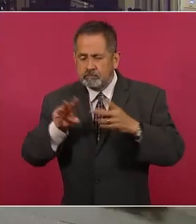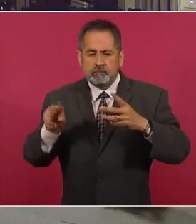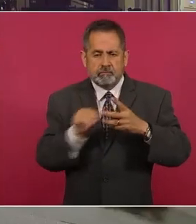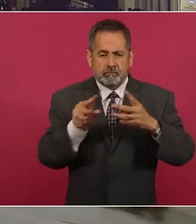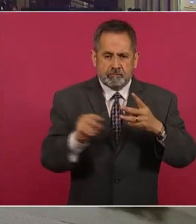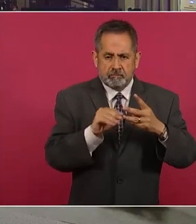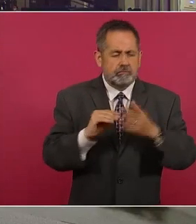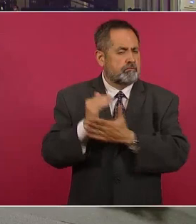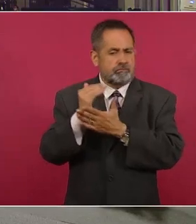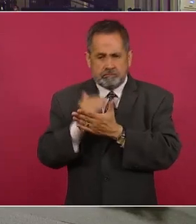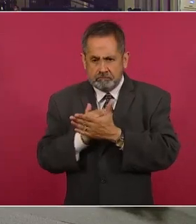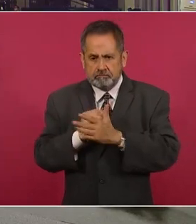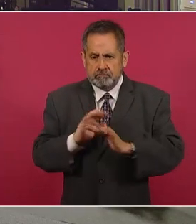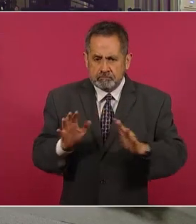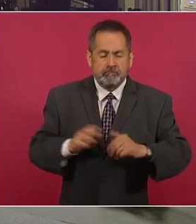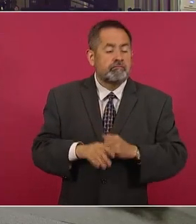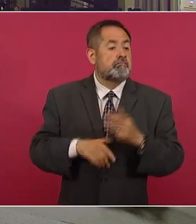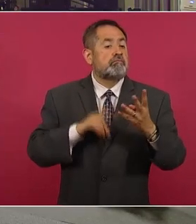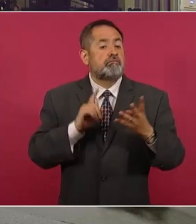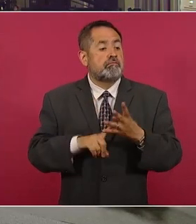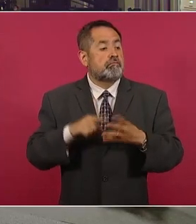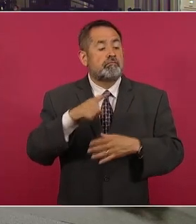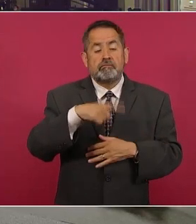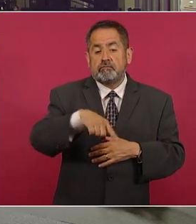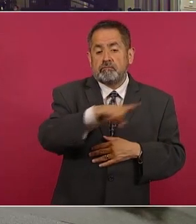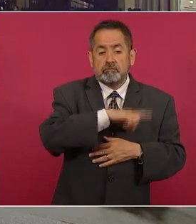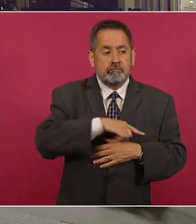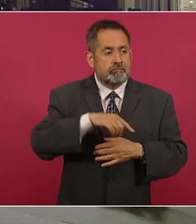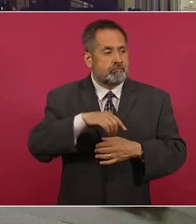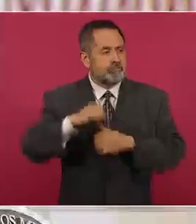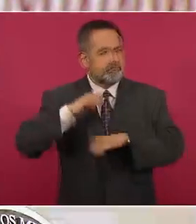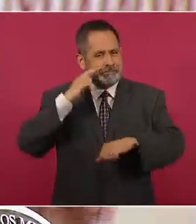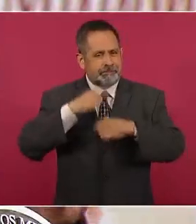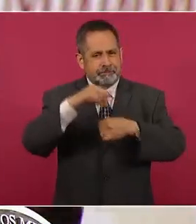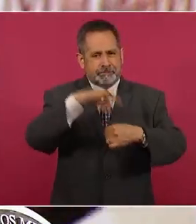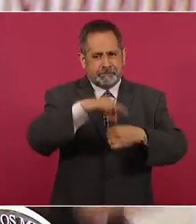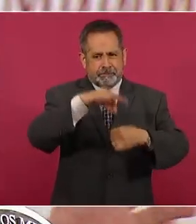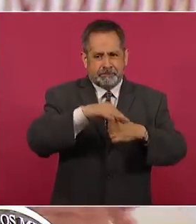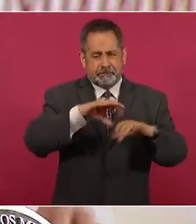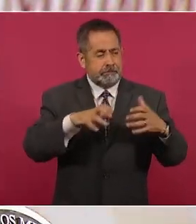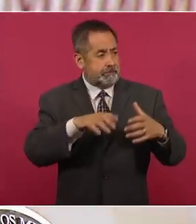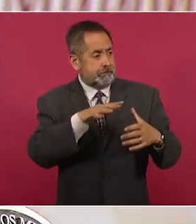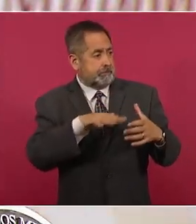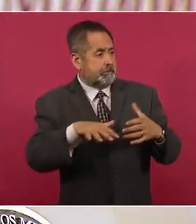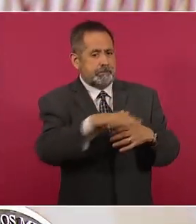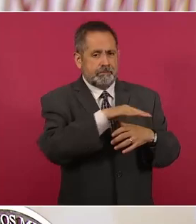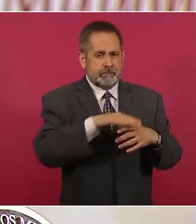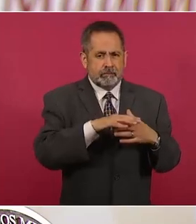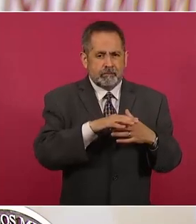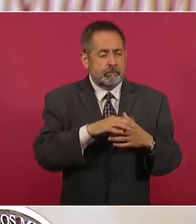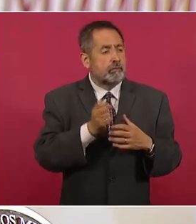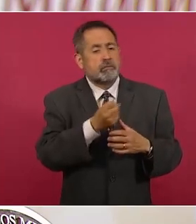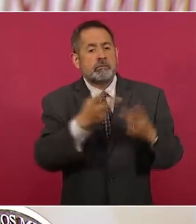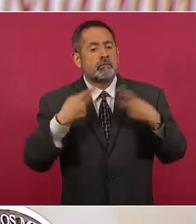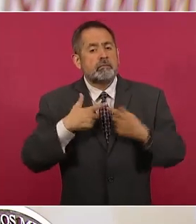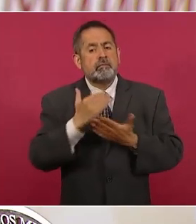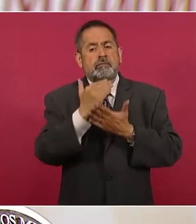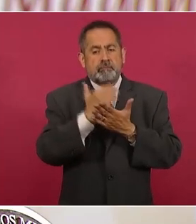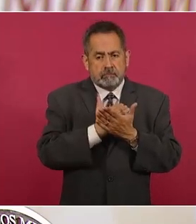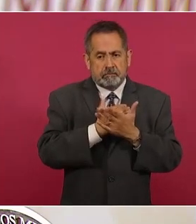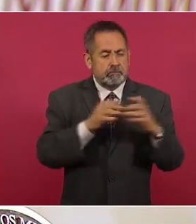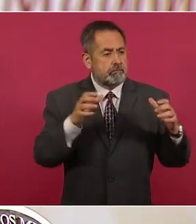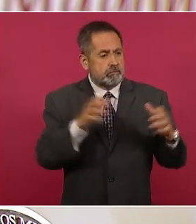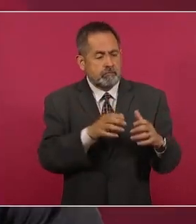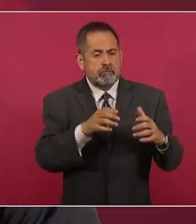organismos electorales sean los integrantes de los organismos electorales, no nada más se reduzca su número, sino que